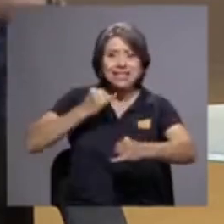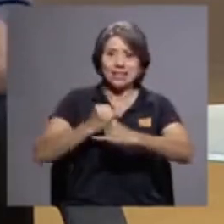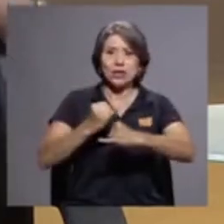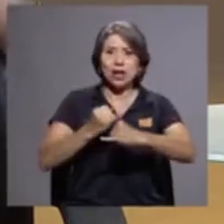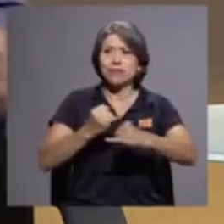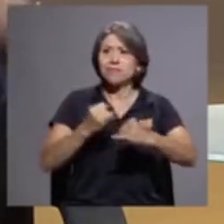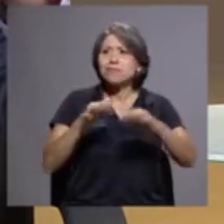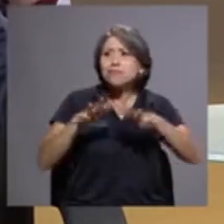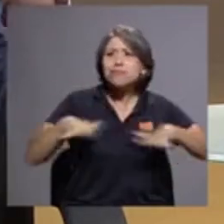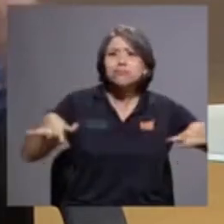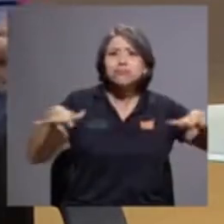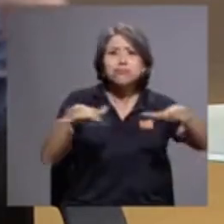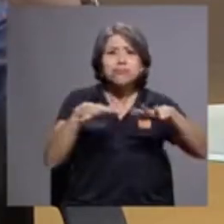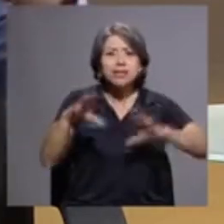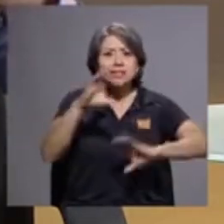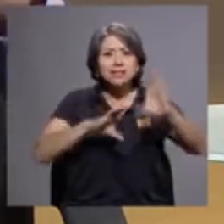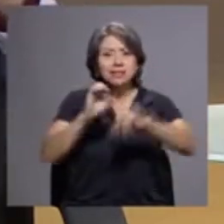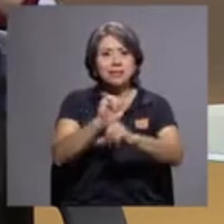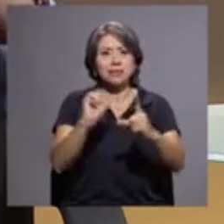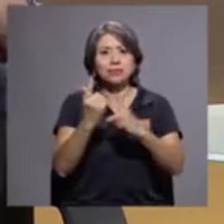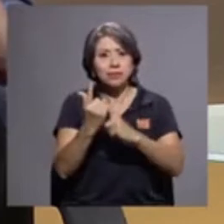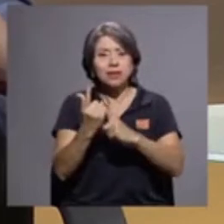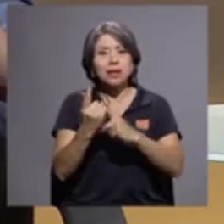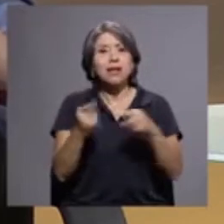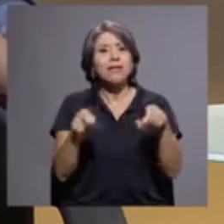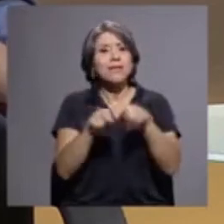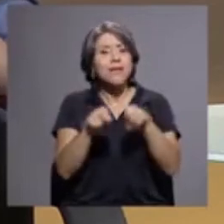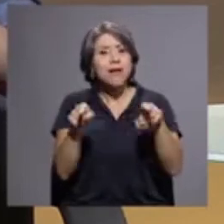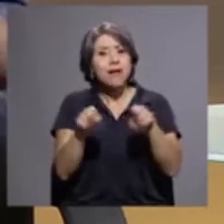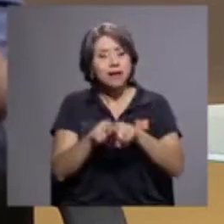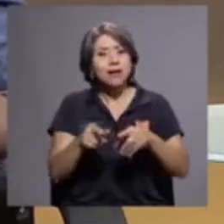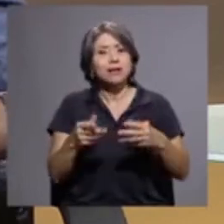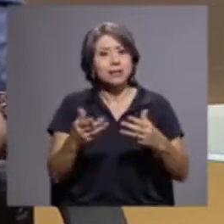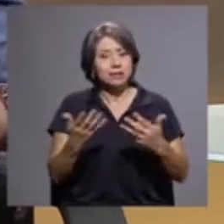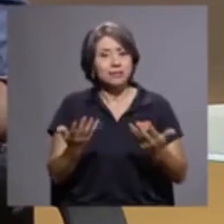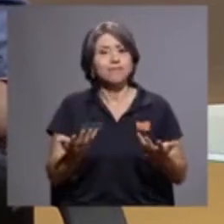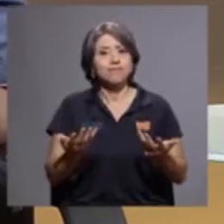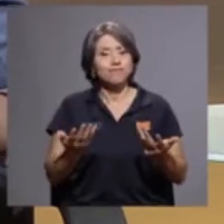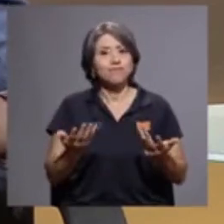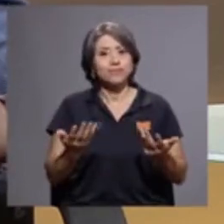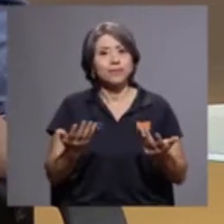un marco en que las Ciencias Sociales también han, digamos, han venido,